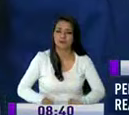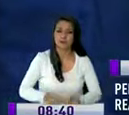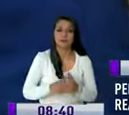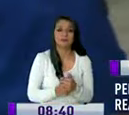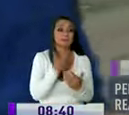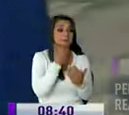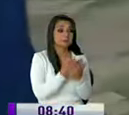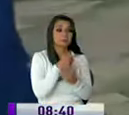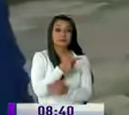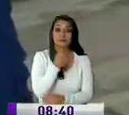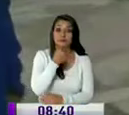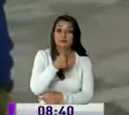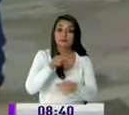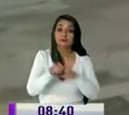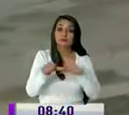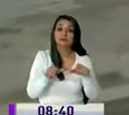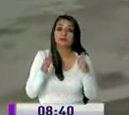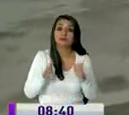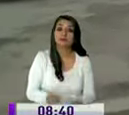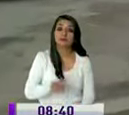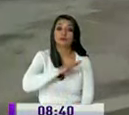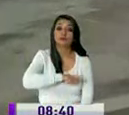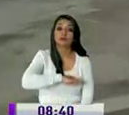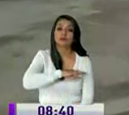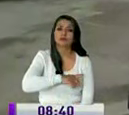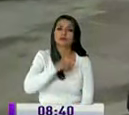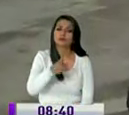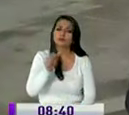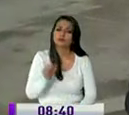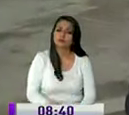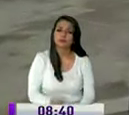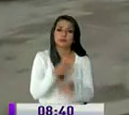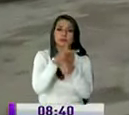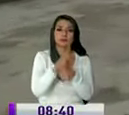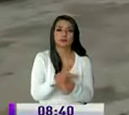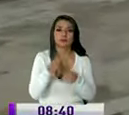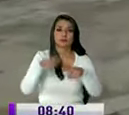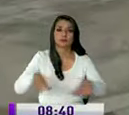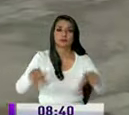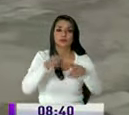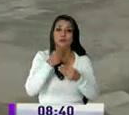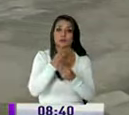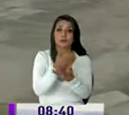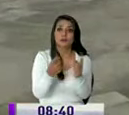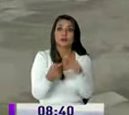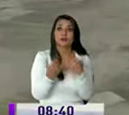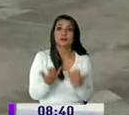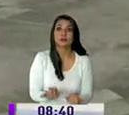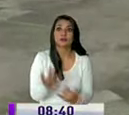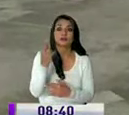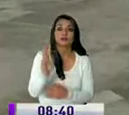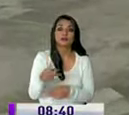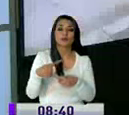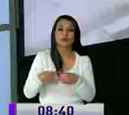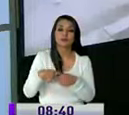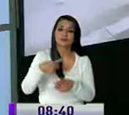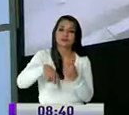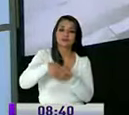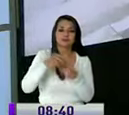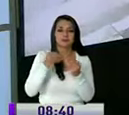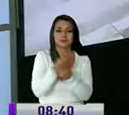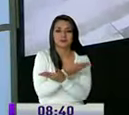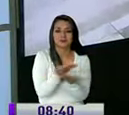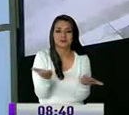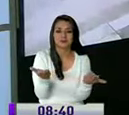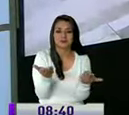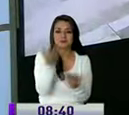gracias y ya lo ha dicho el administrador a todos ustedes a cuidar estos espacios es la información a esta hora desde el sur de la capital regresamos con ustedes